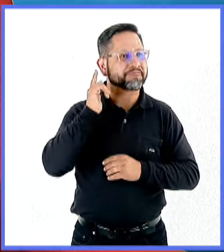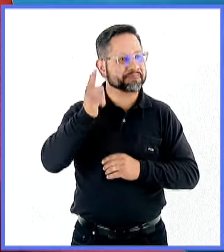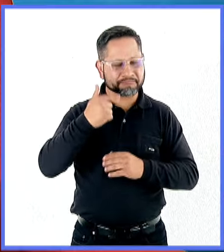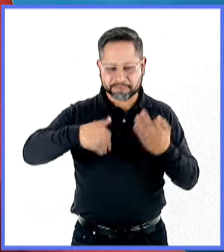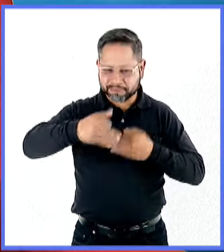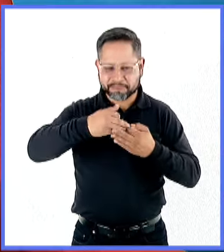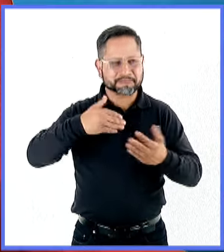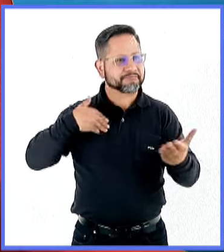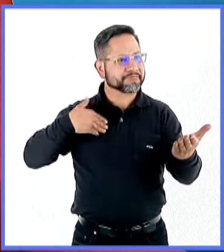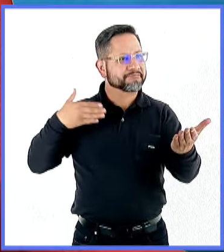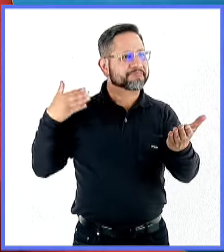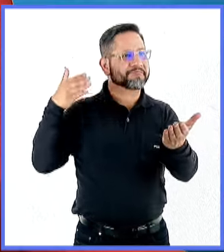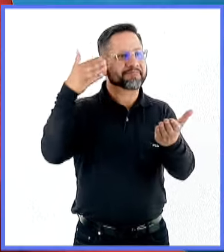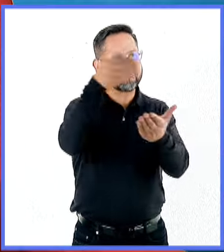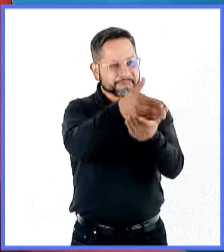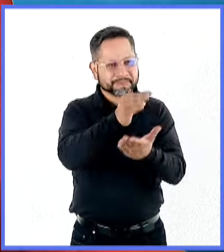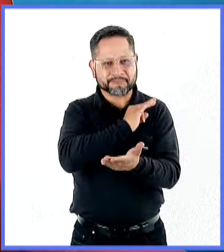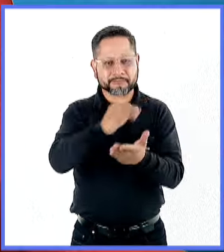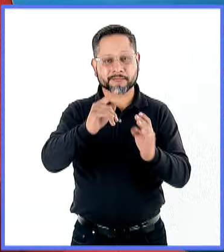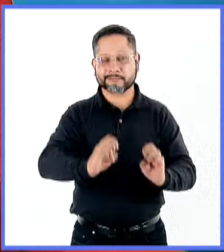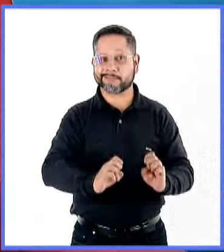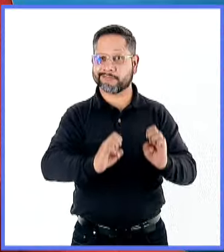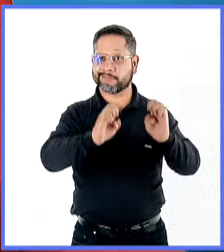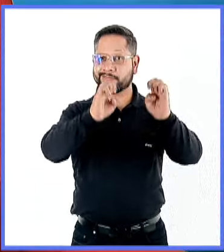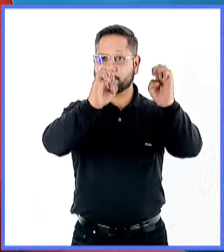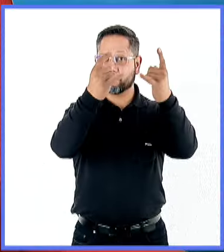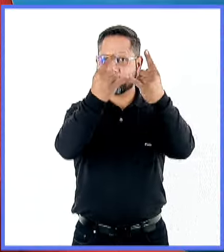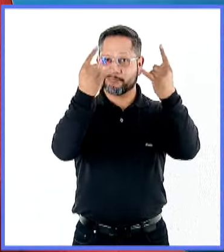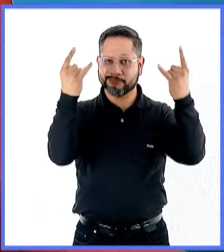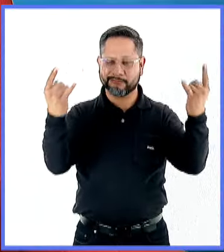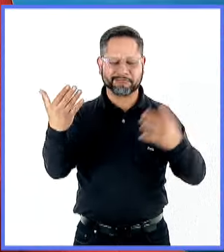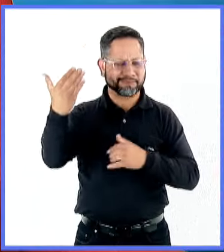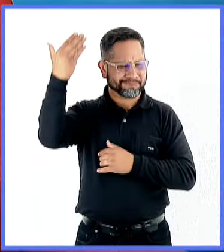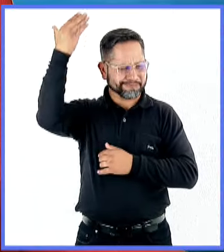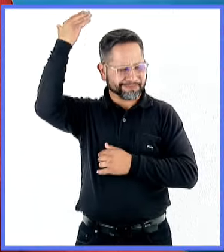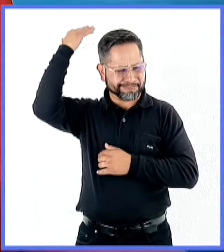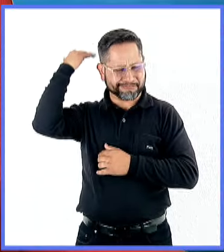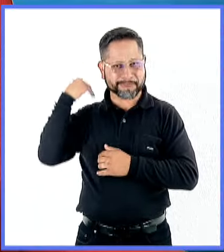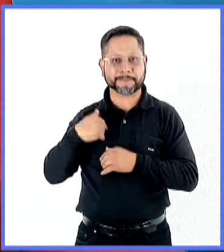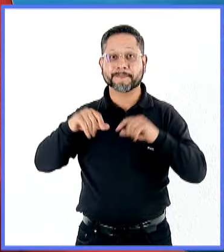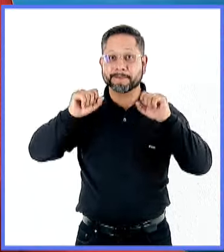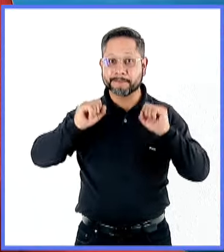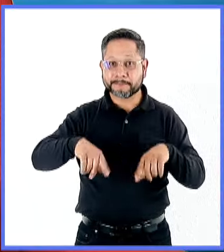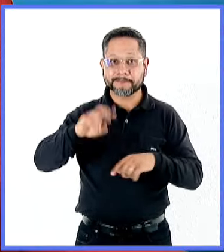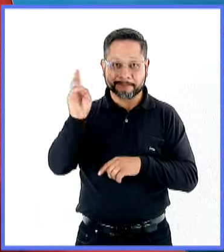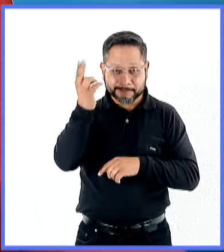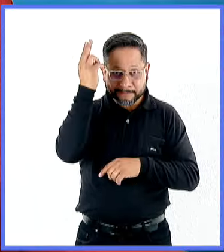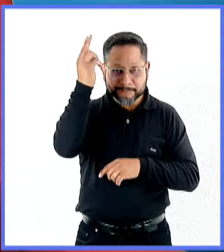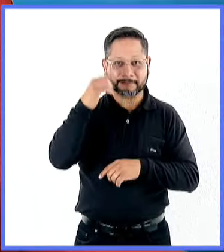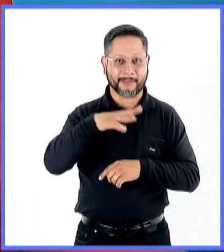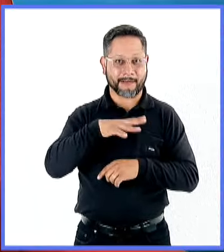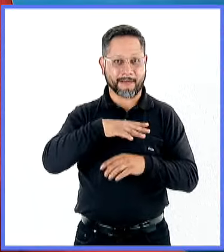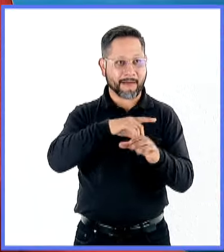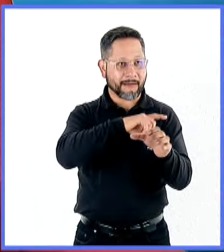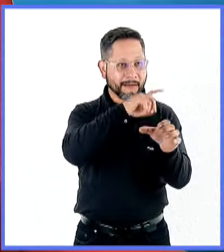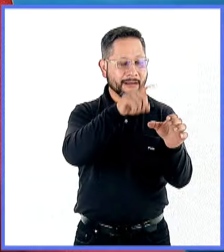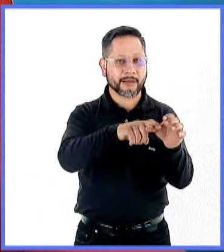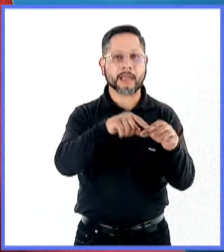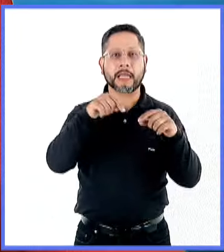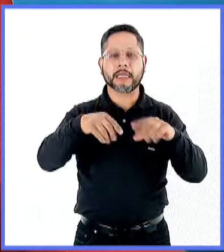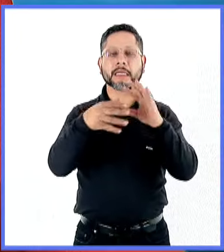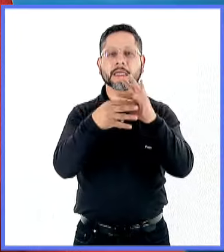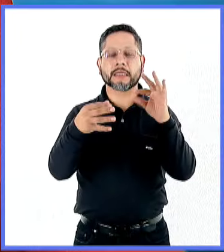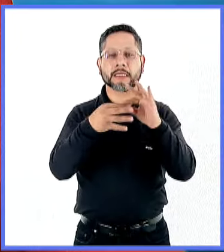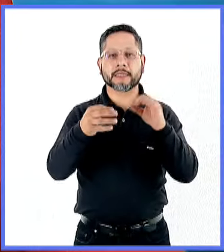asistir a este edificio histórico de la Ciudad de México, pero de nuestra universidad, y por si no, aquí les estaremos dando los